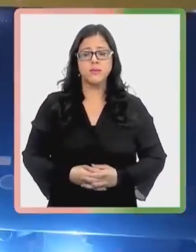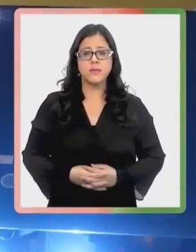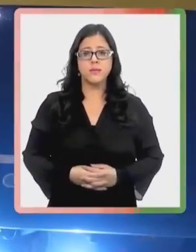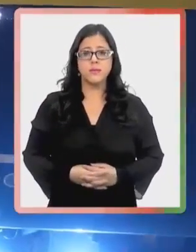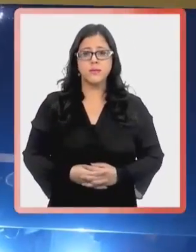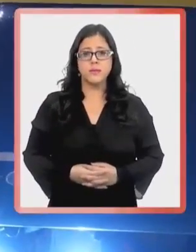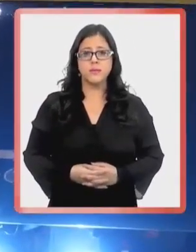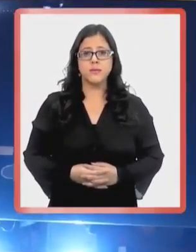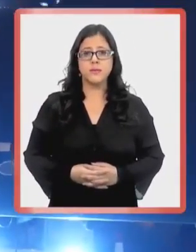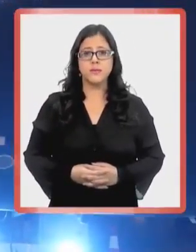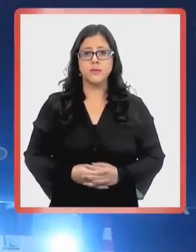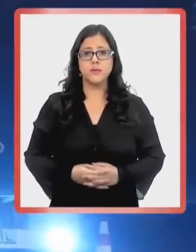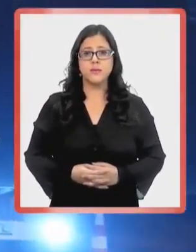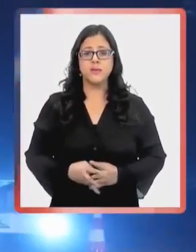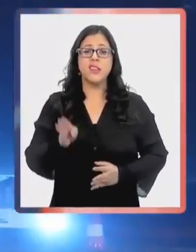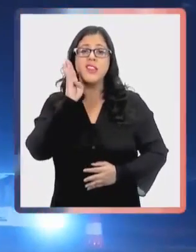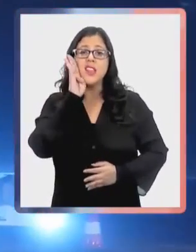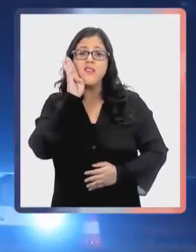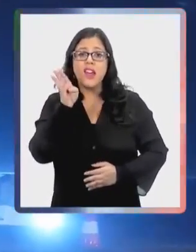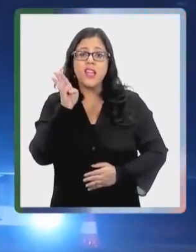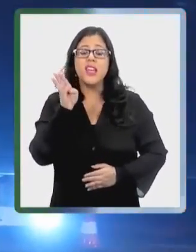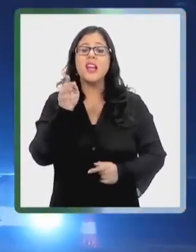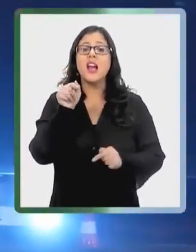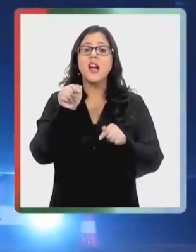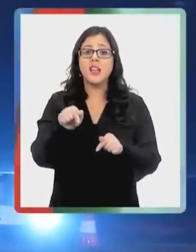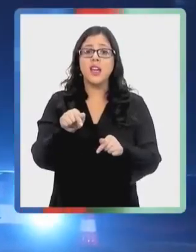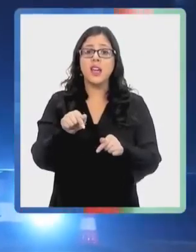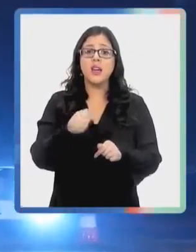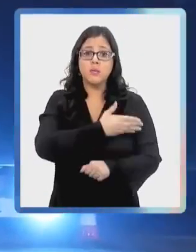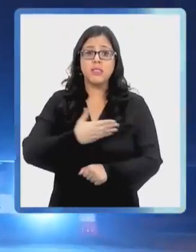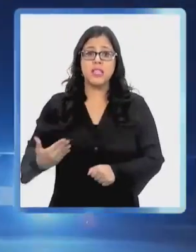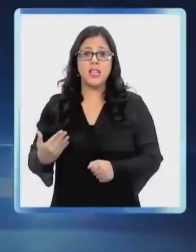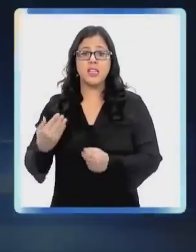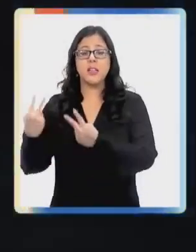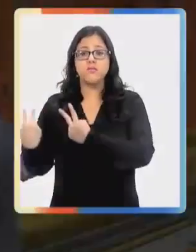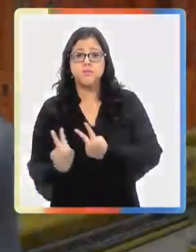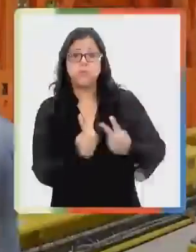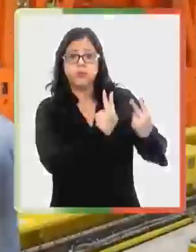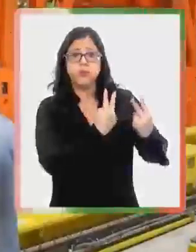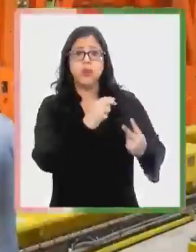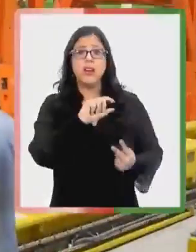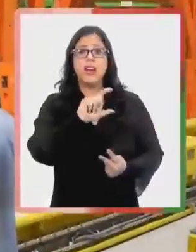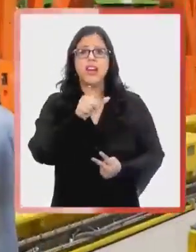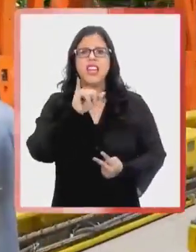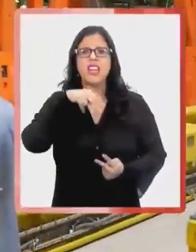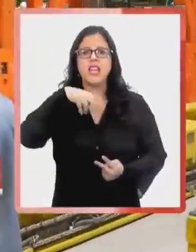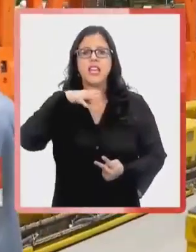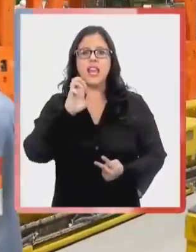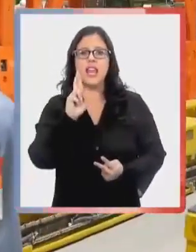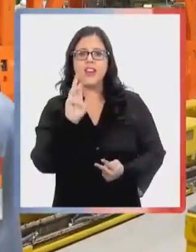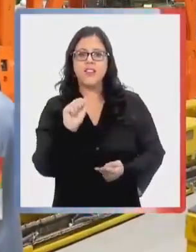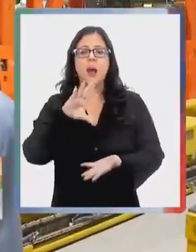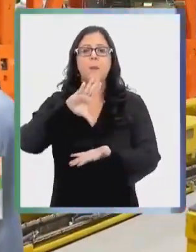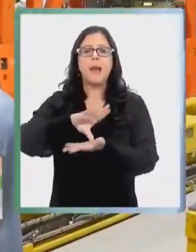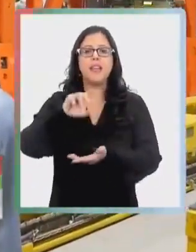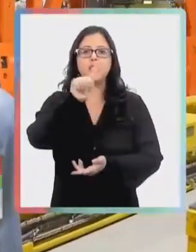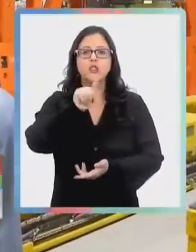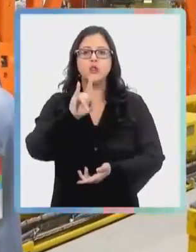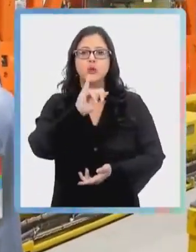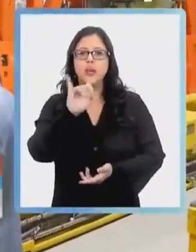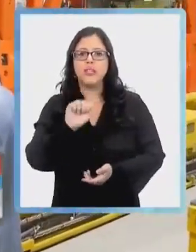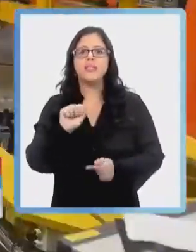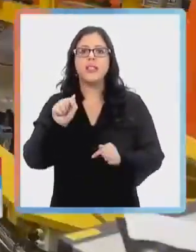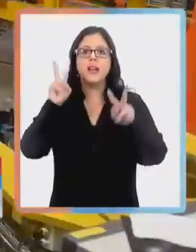Desde Bruselas, en Bélgica, el mandatario partió rumbo a Ginebra, en Suiza, para recorrer las instalaciones del Consejo